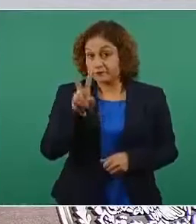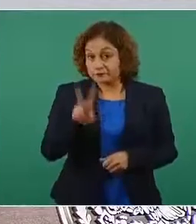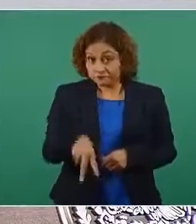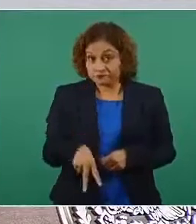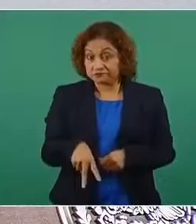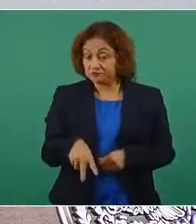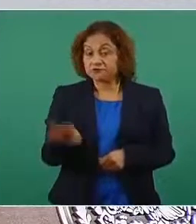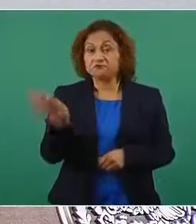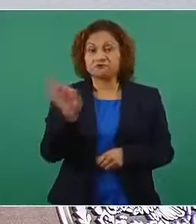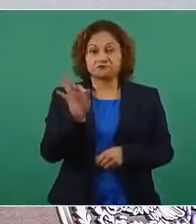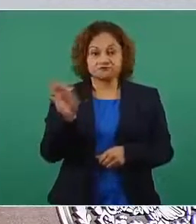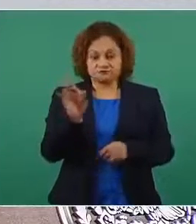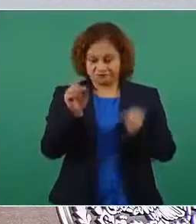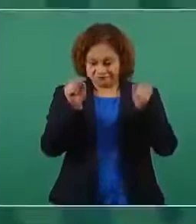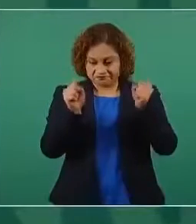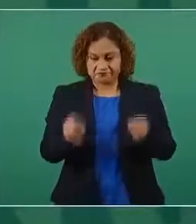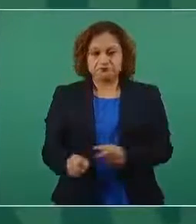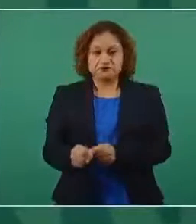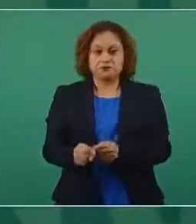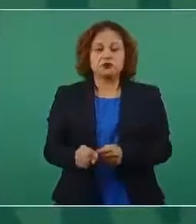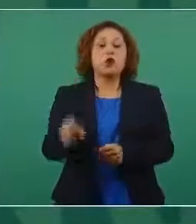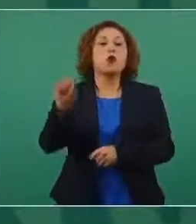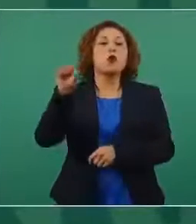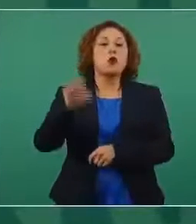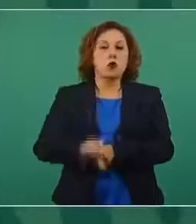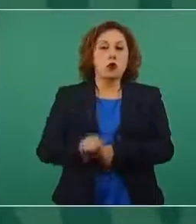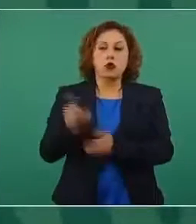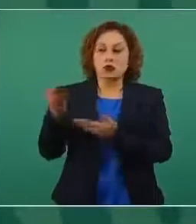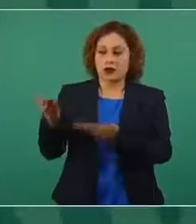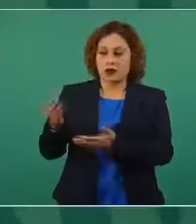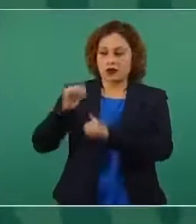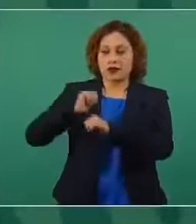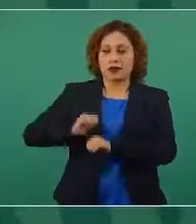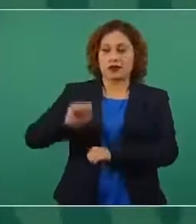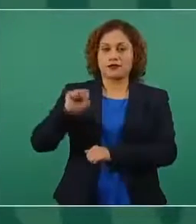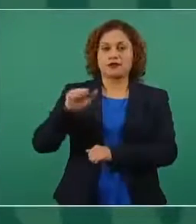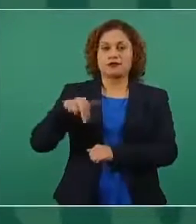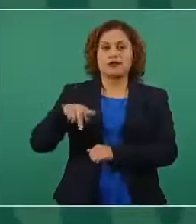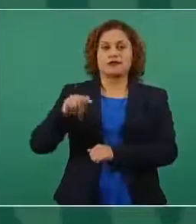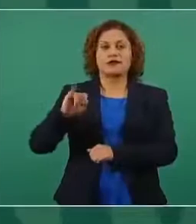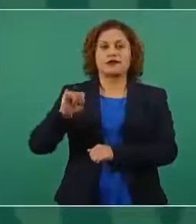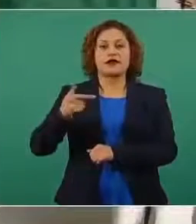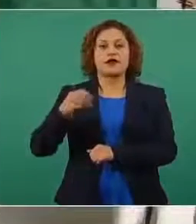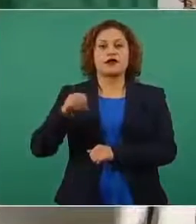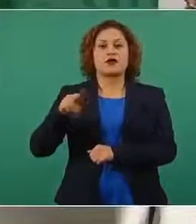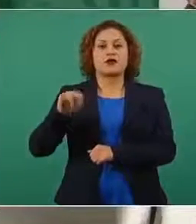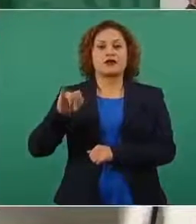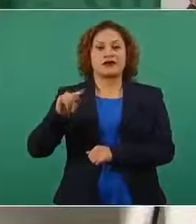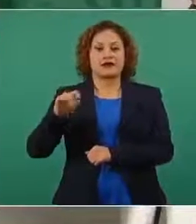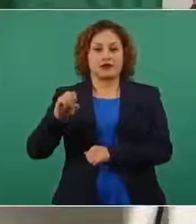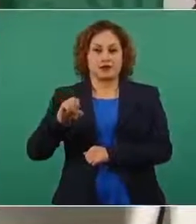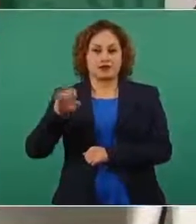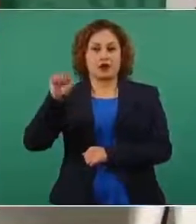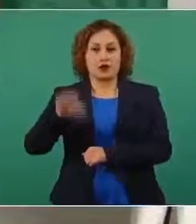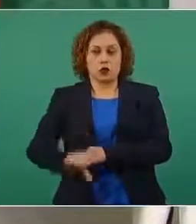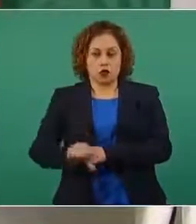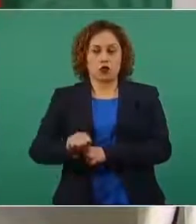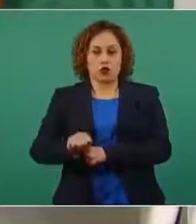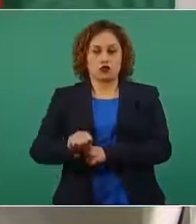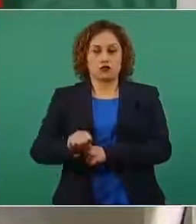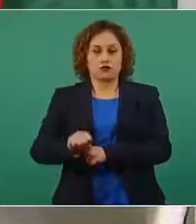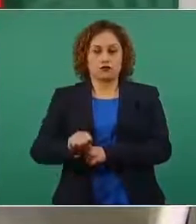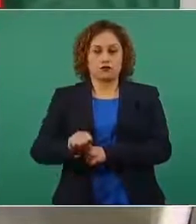pero eso lo puede dar a conocer hoy Santiago Nieto, de que se haya enviado la investigación